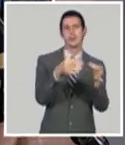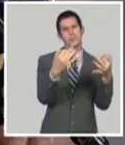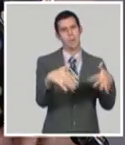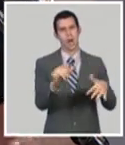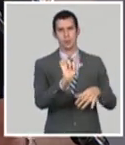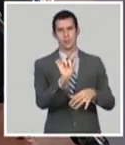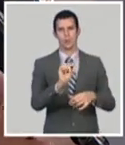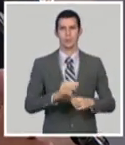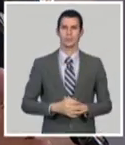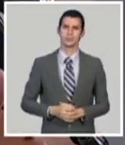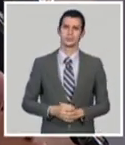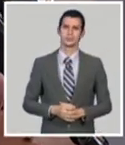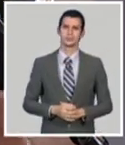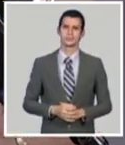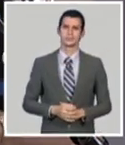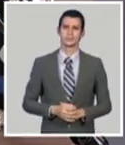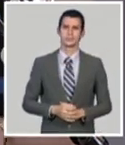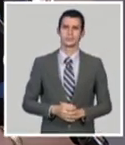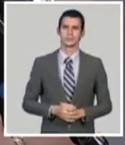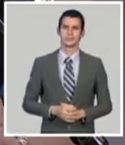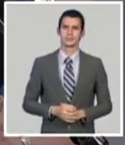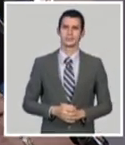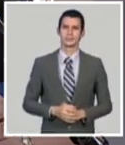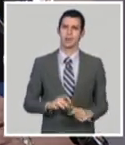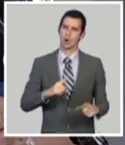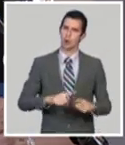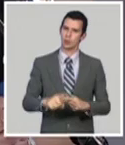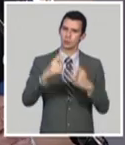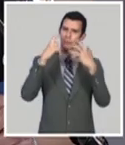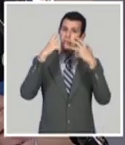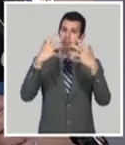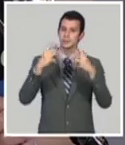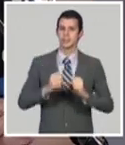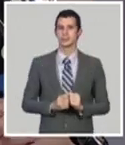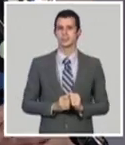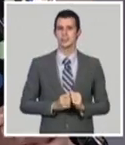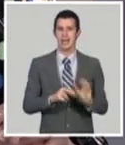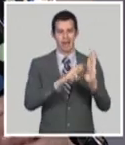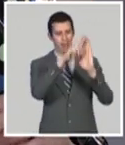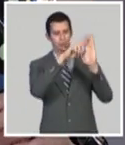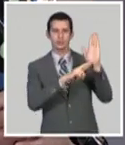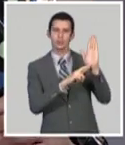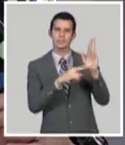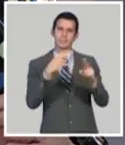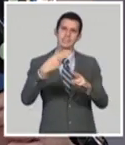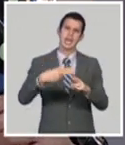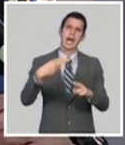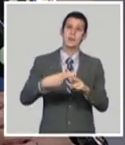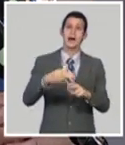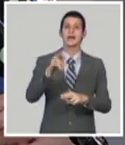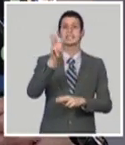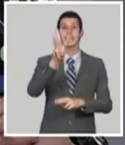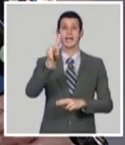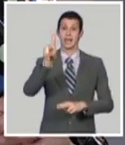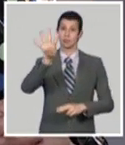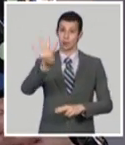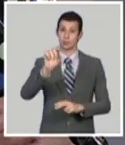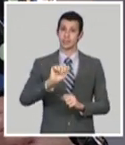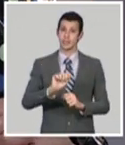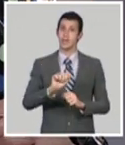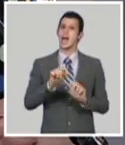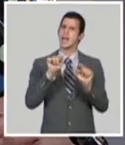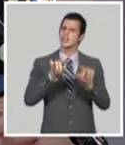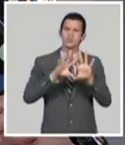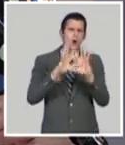314, que es la que rige los servicios de aduana, se ha aprobado una rebaja de las